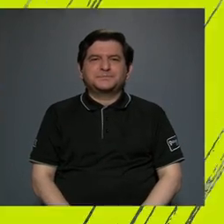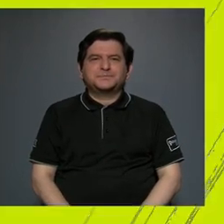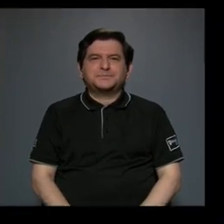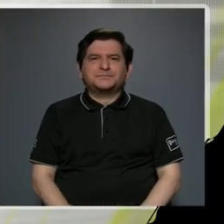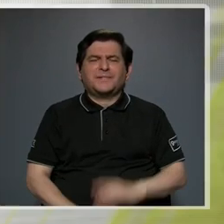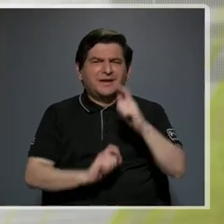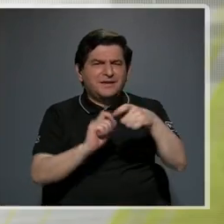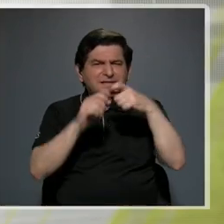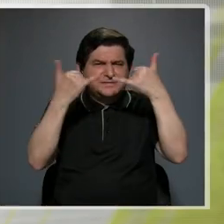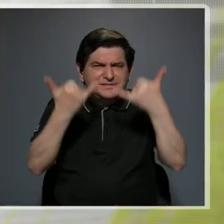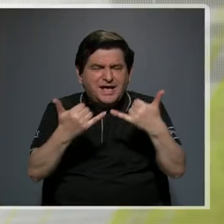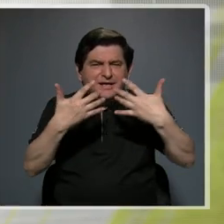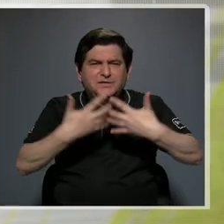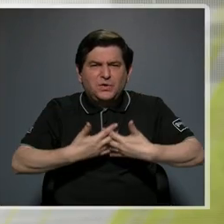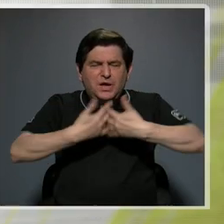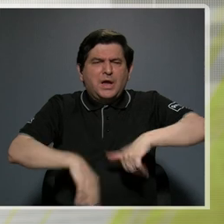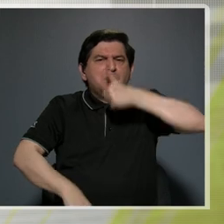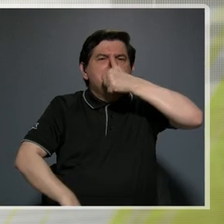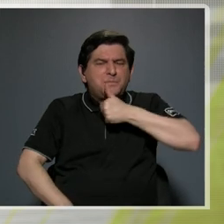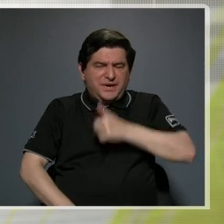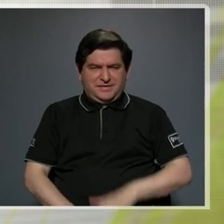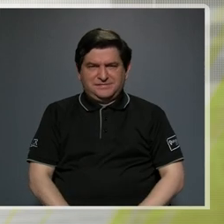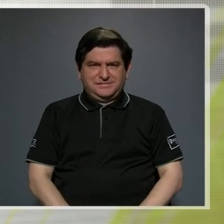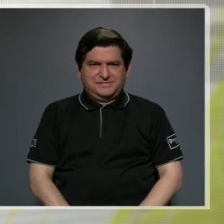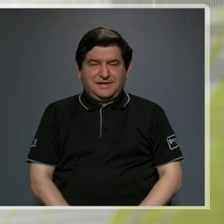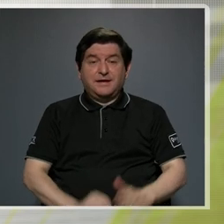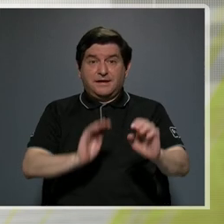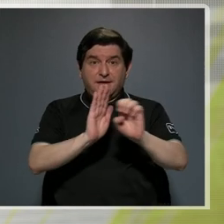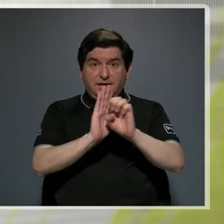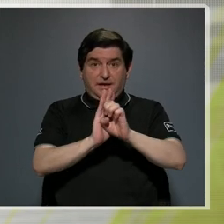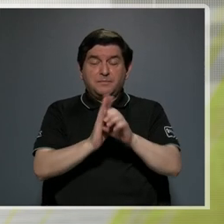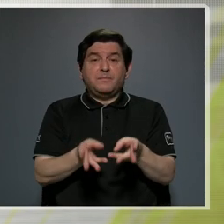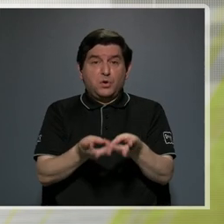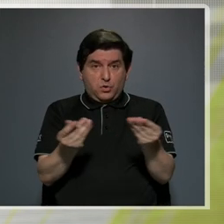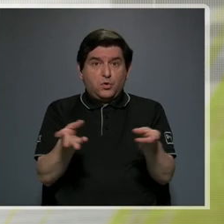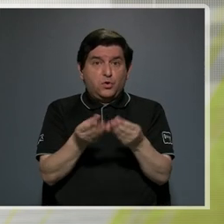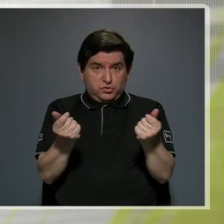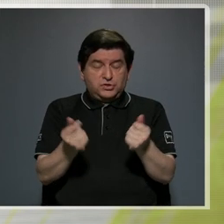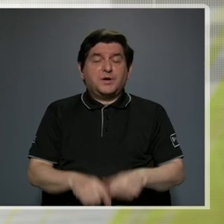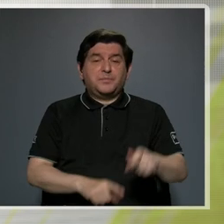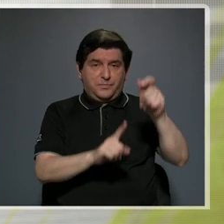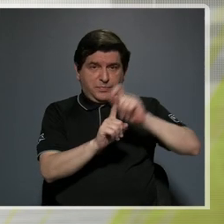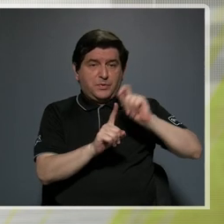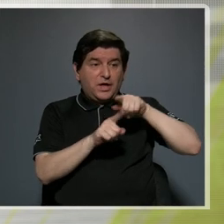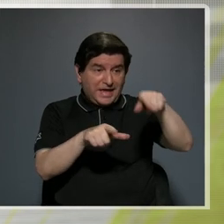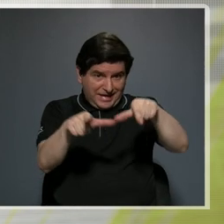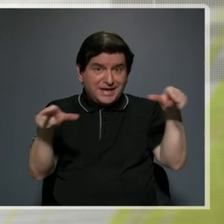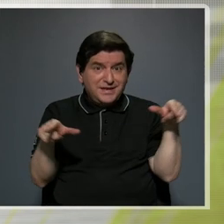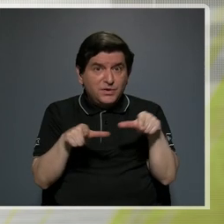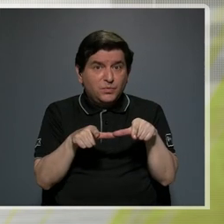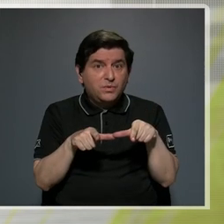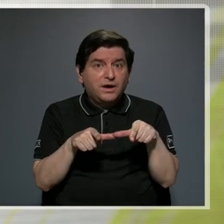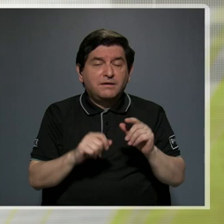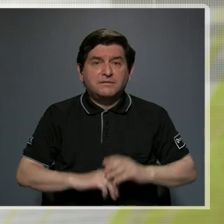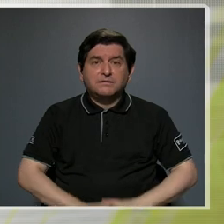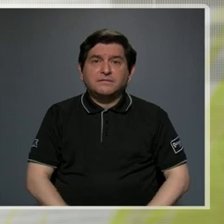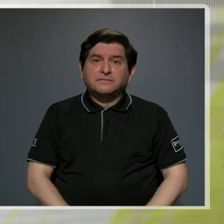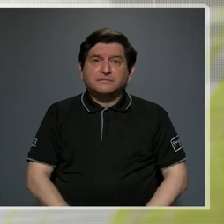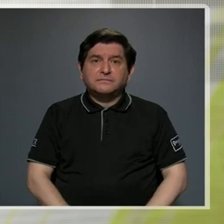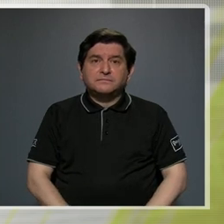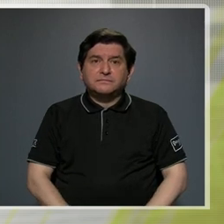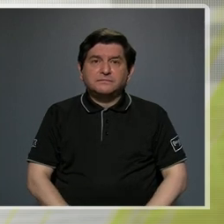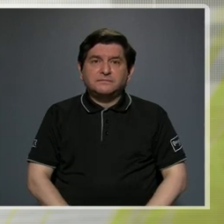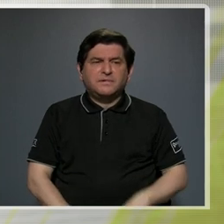propiamente ya la empresa privada como las empresas de producción bananera en ese lugar, ¿qué